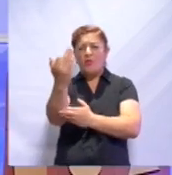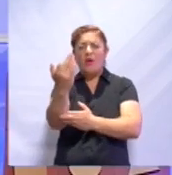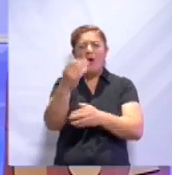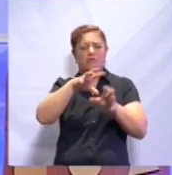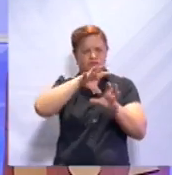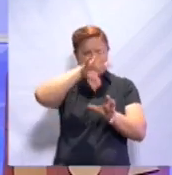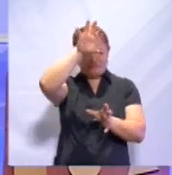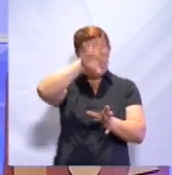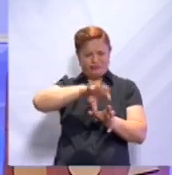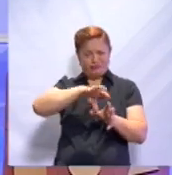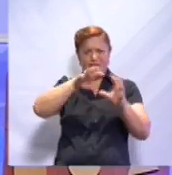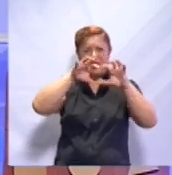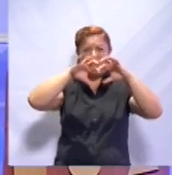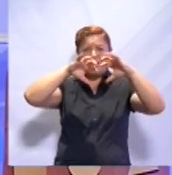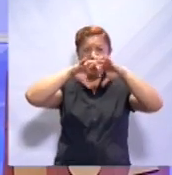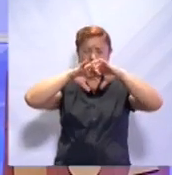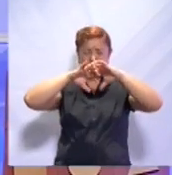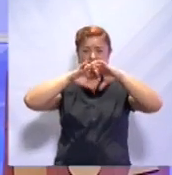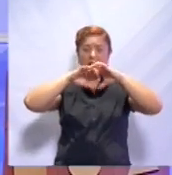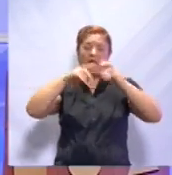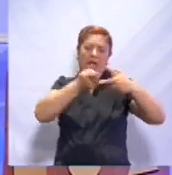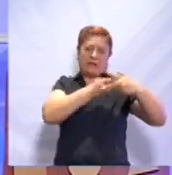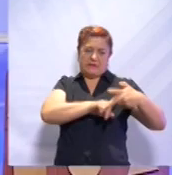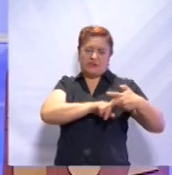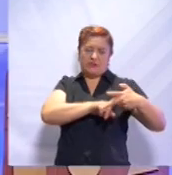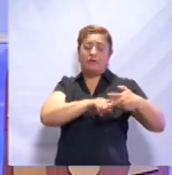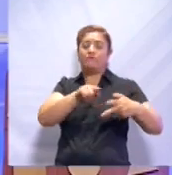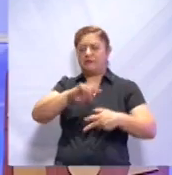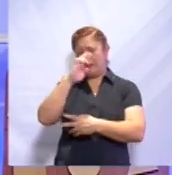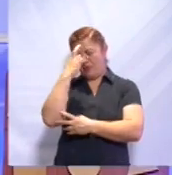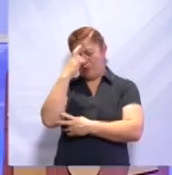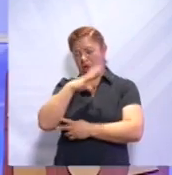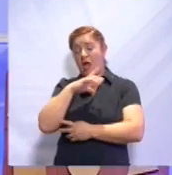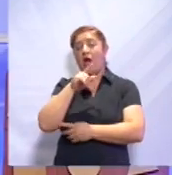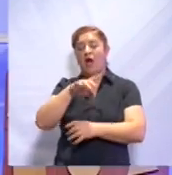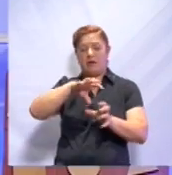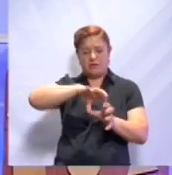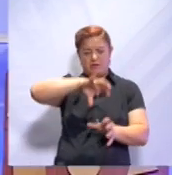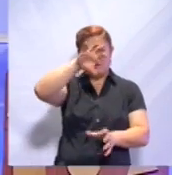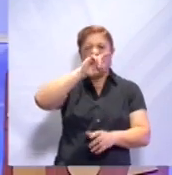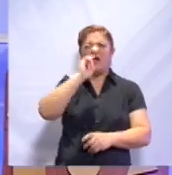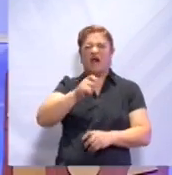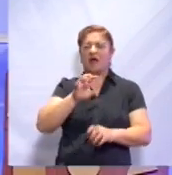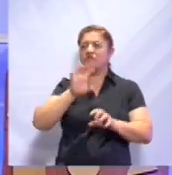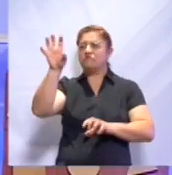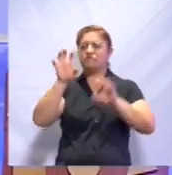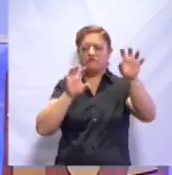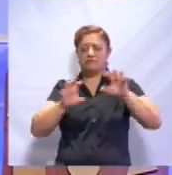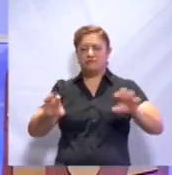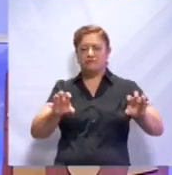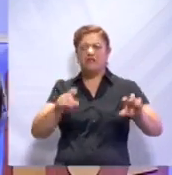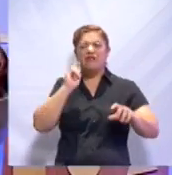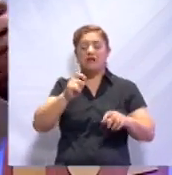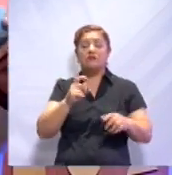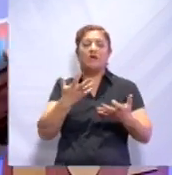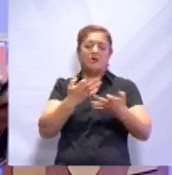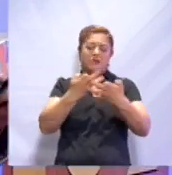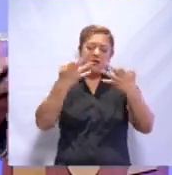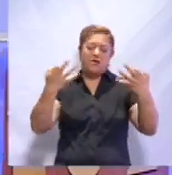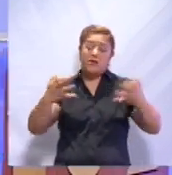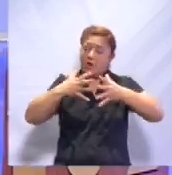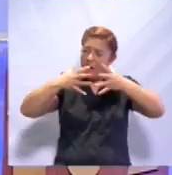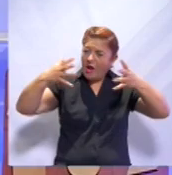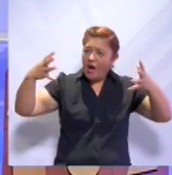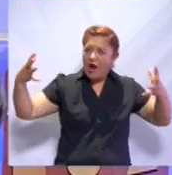de los continentes desde la Pangea. Por cierto, quiero recordarte qué es un continente. Un continente es una grande extensión de